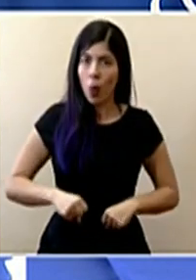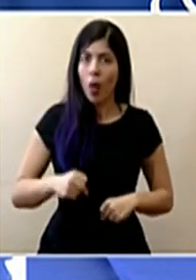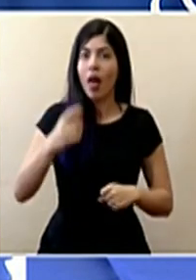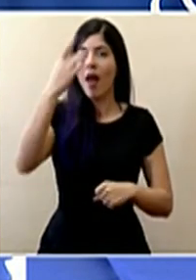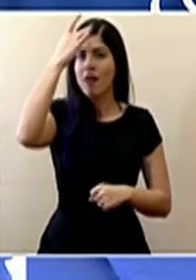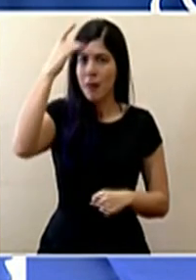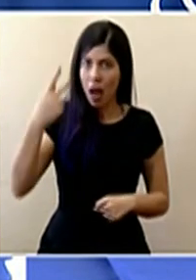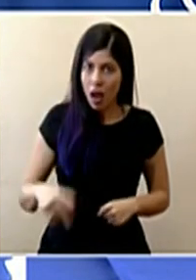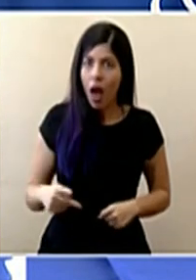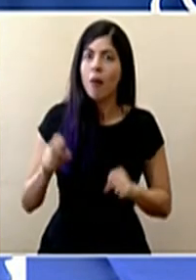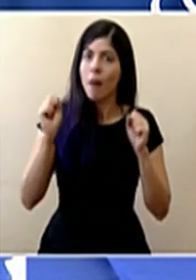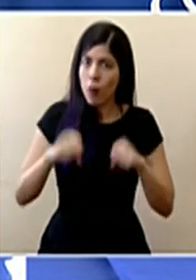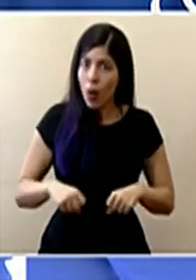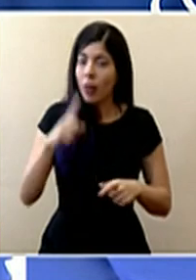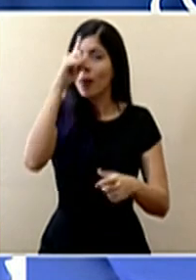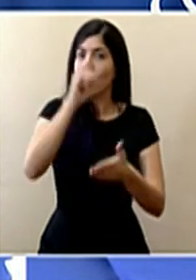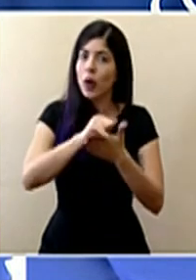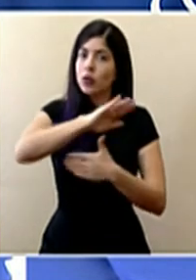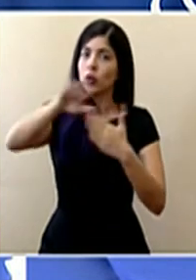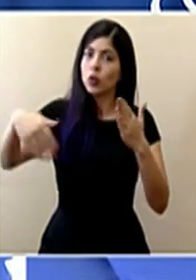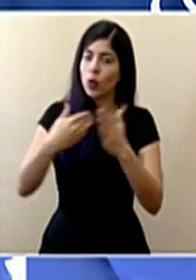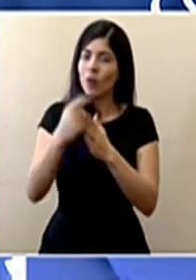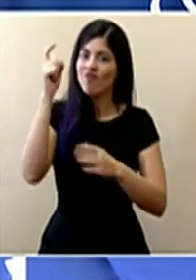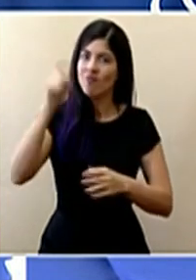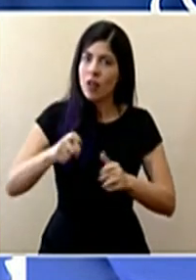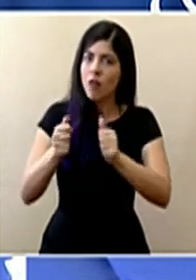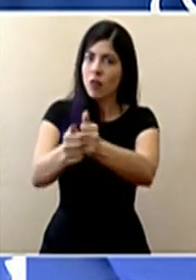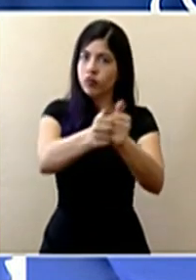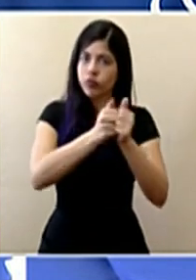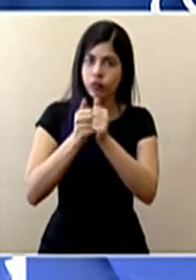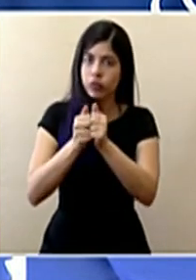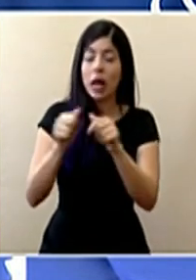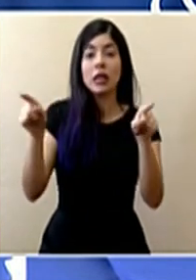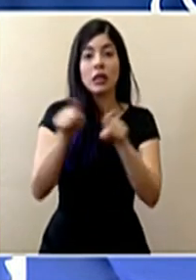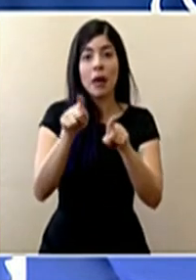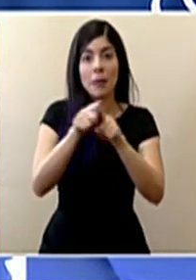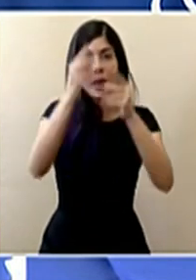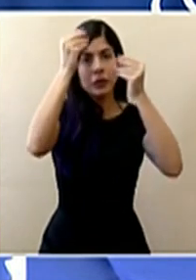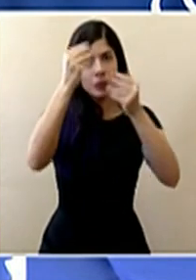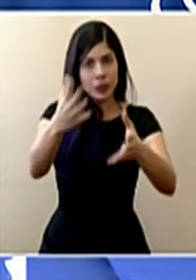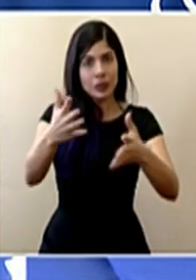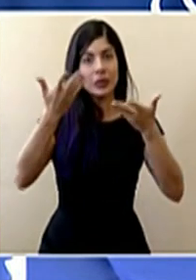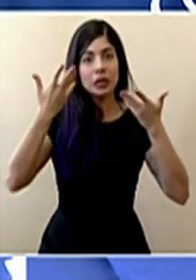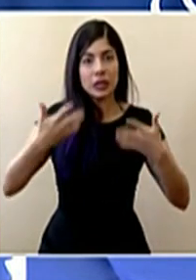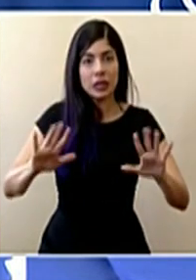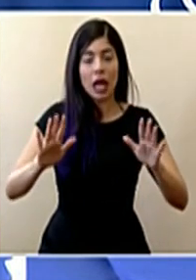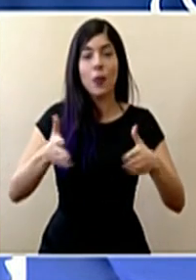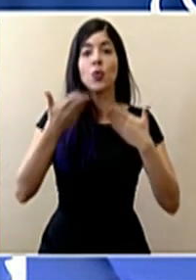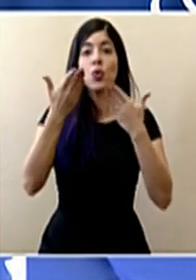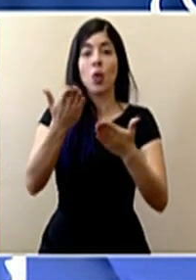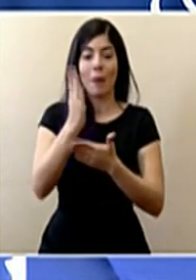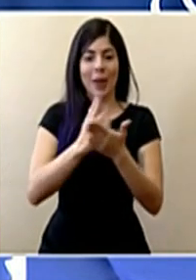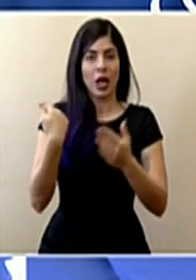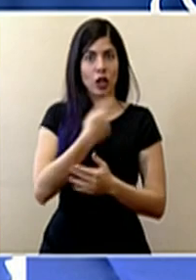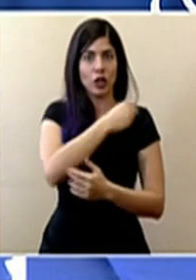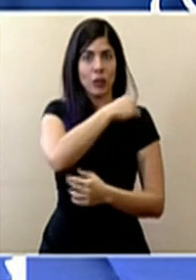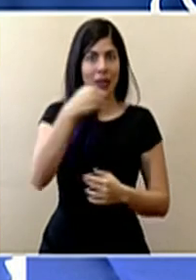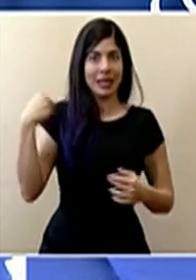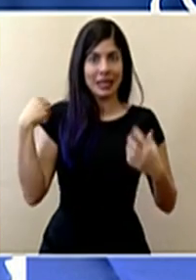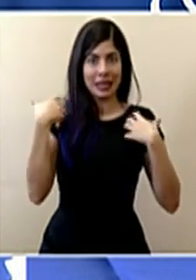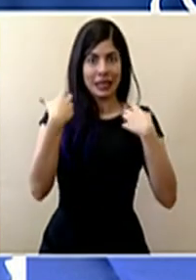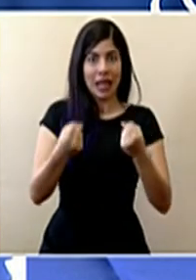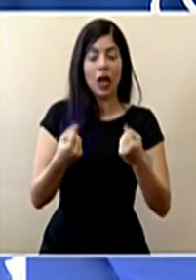gravemente y por eso ocupamos unirnos todos. También anunciamos que se les dio por parte de nosotros, de salud,